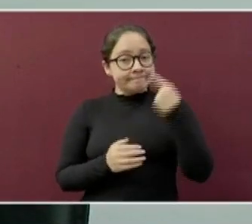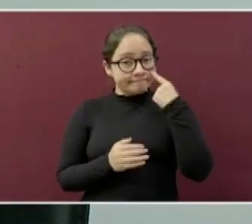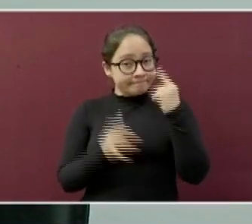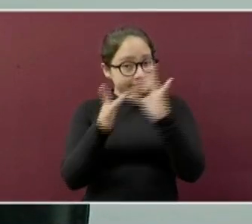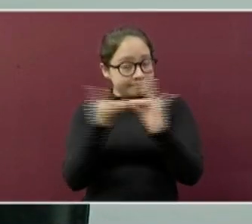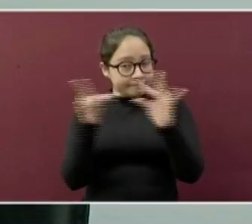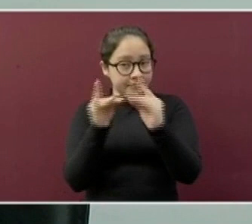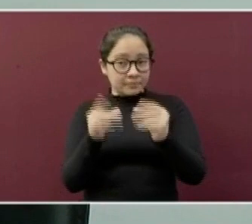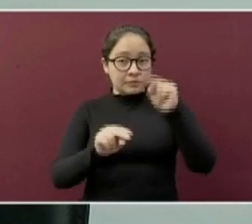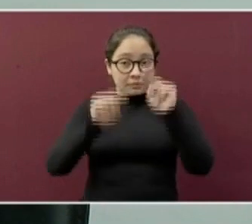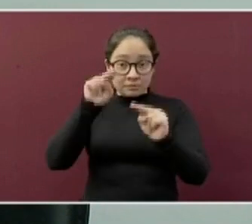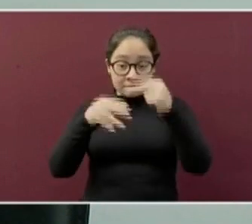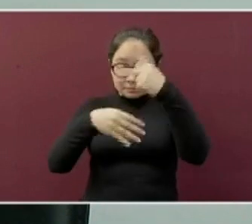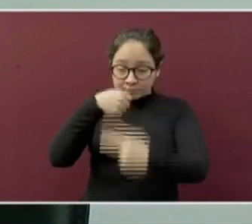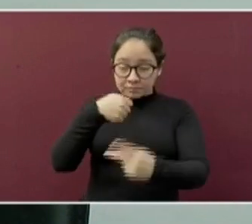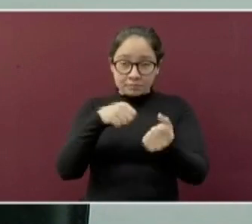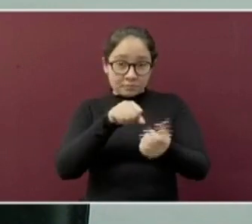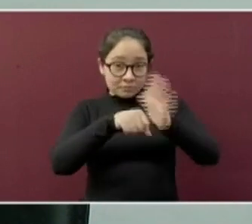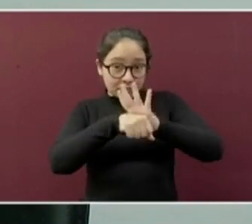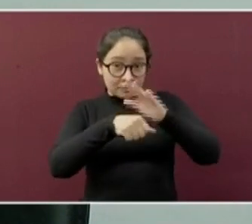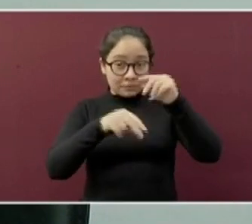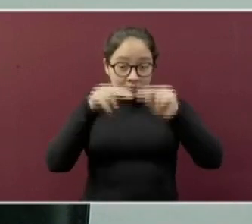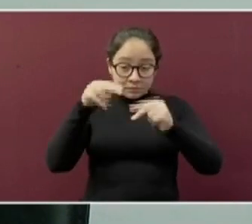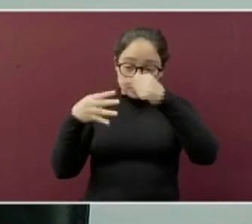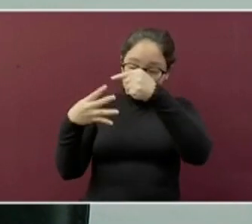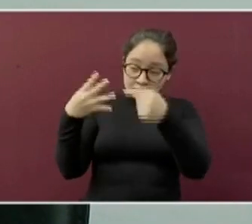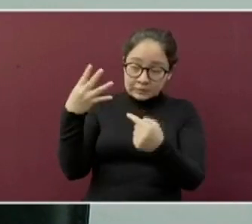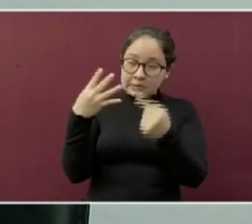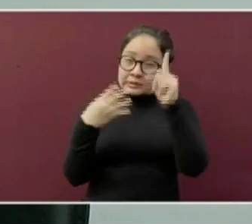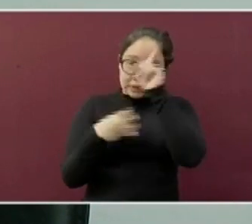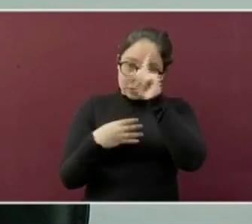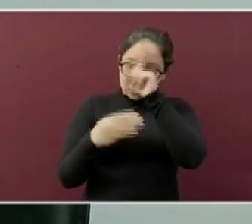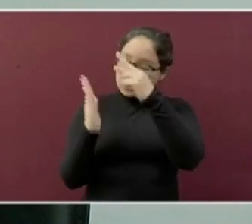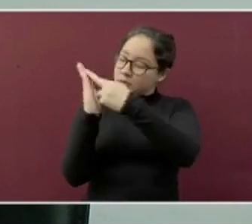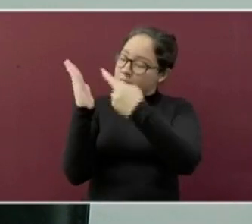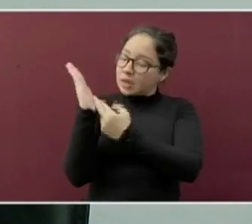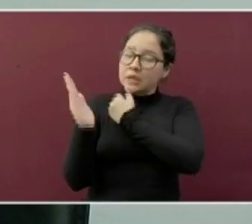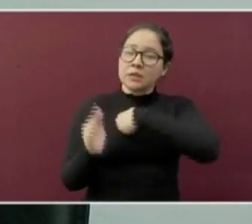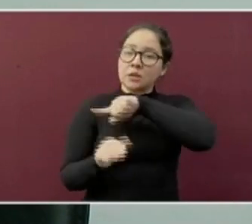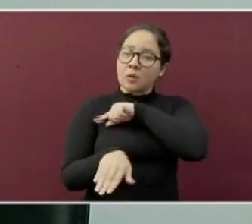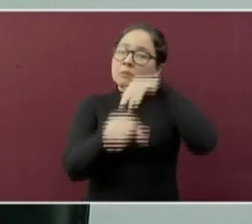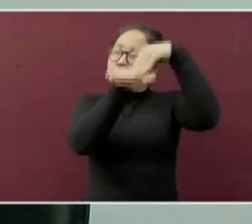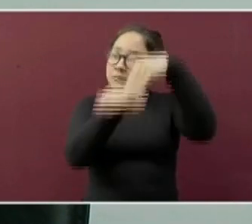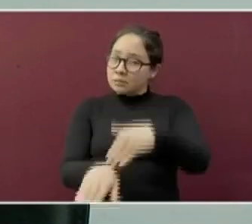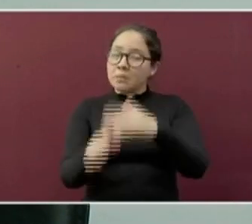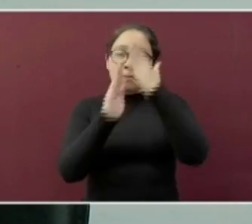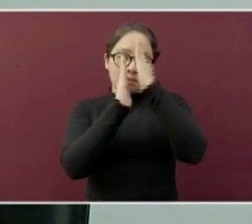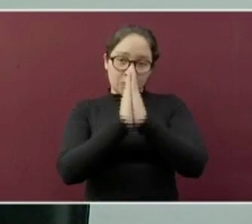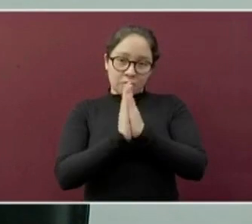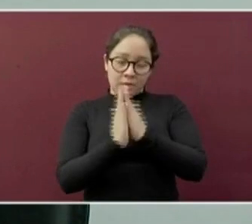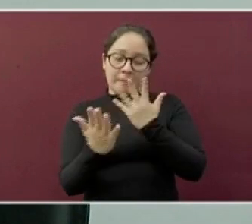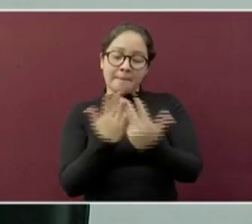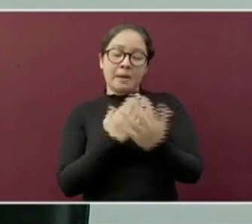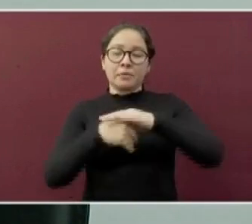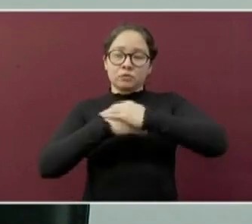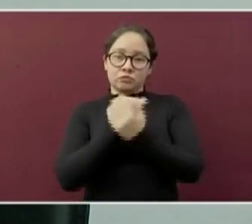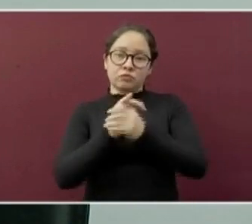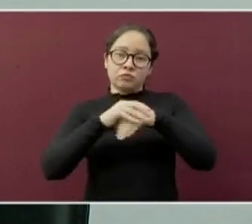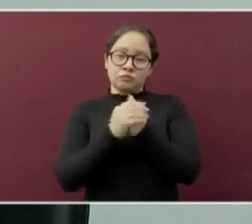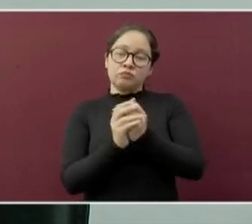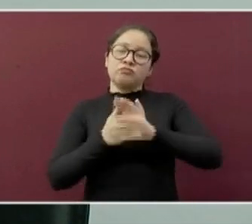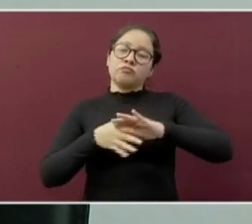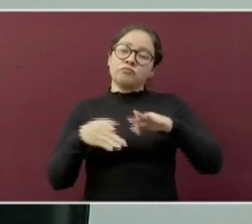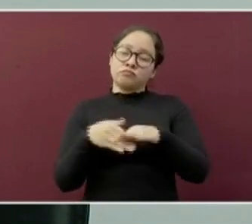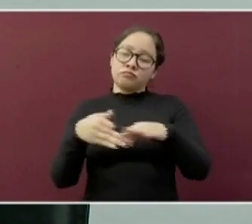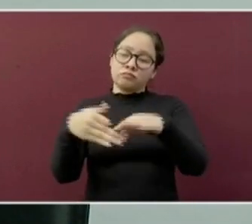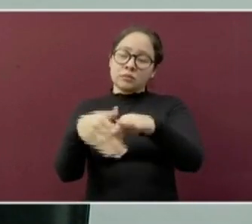riesgo epidemiológico se recomienda mantener las medidas básicas de prevención, como lo es el lavado frecuente de manos